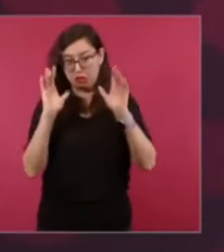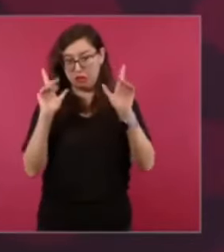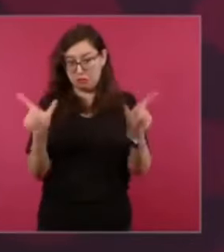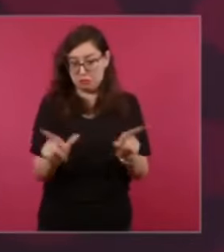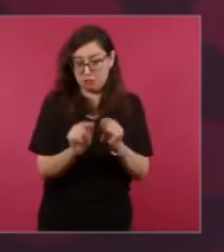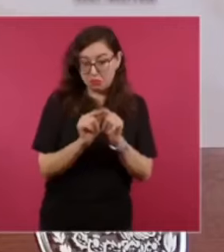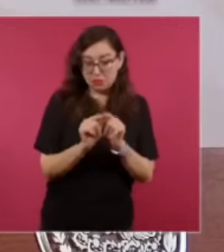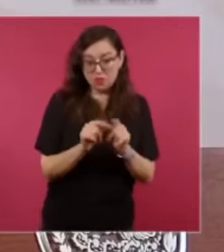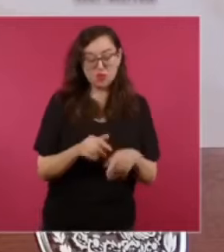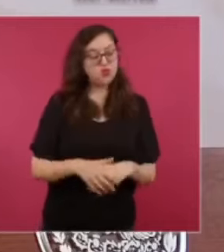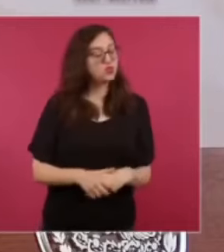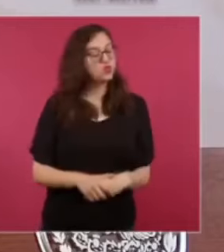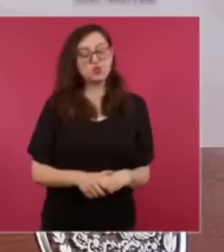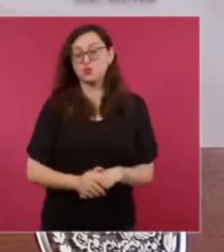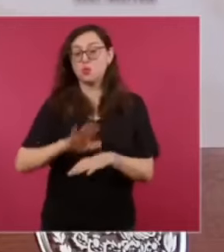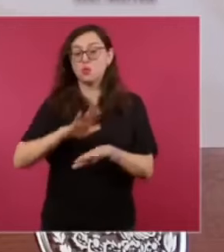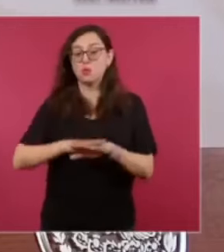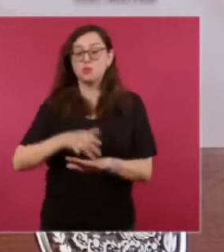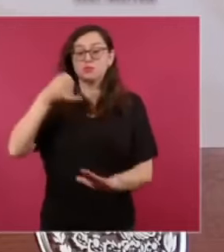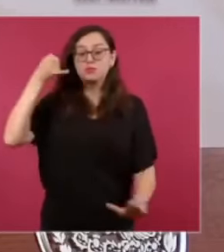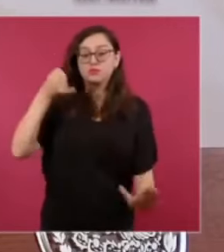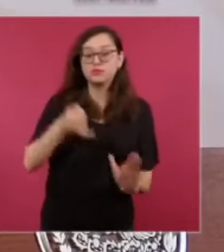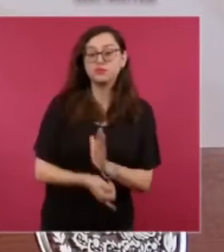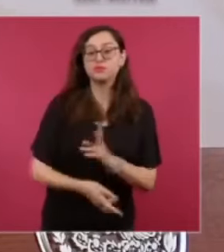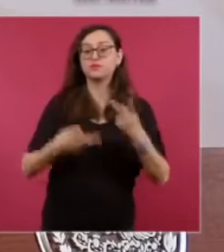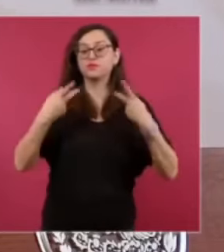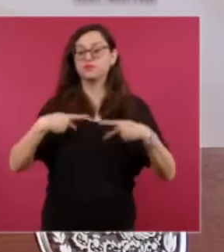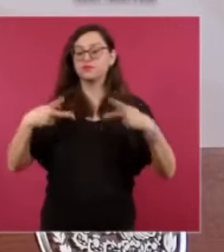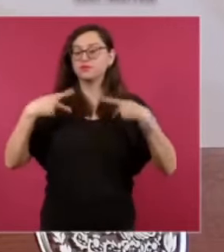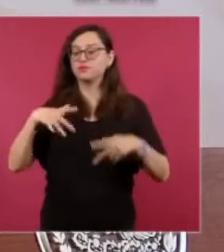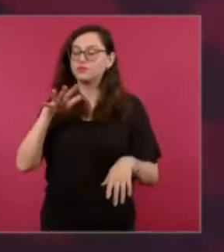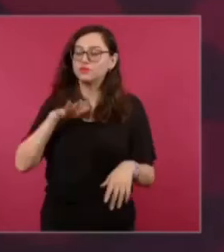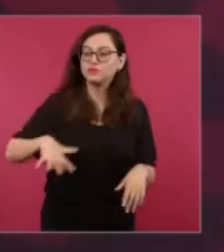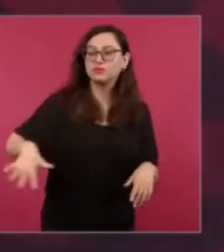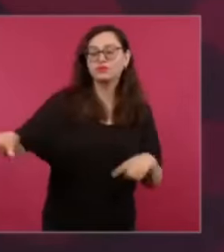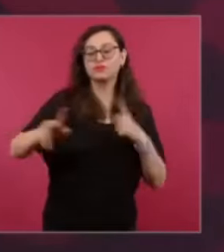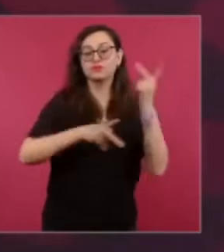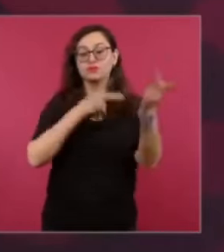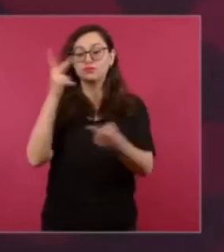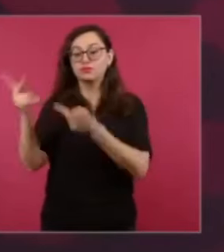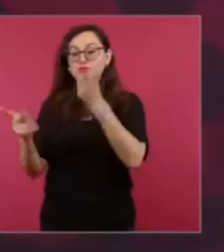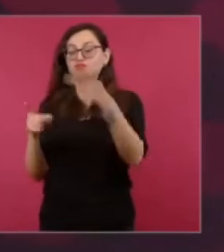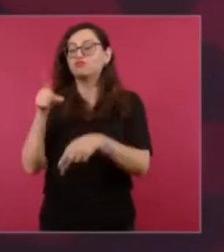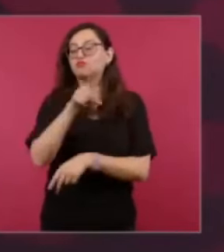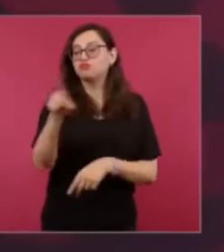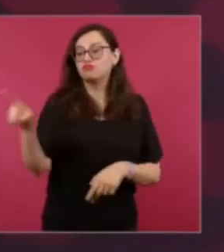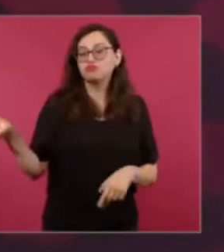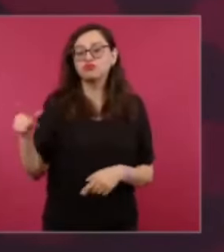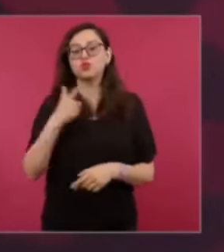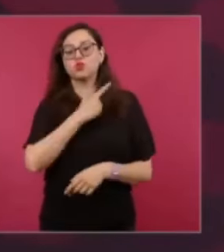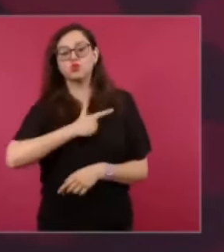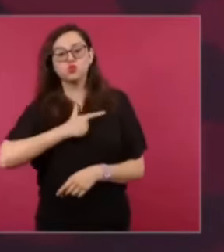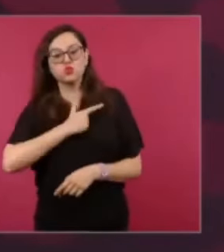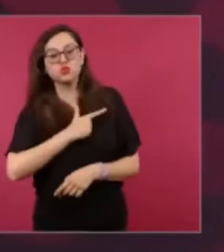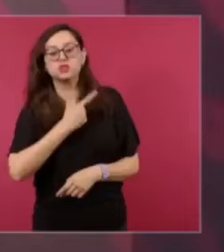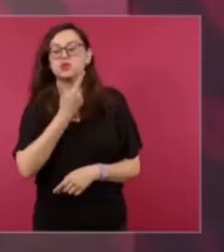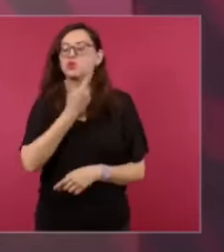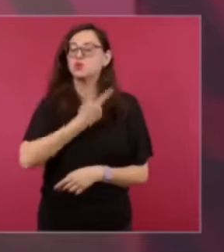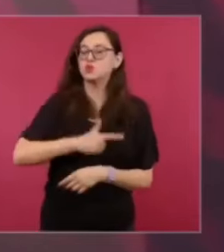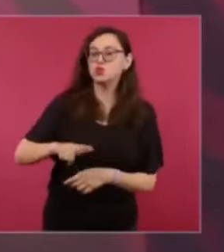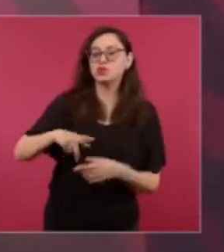No es nada más elegir a las autoridades, elegir al partido,